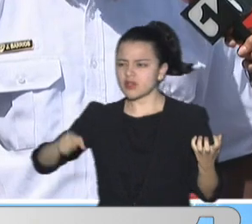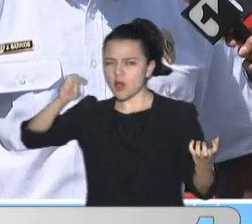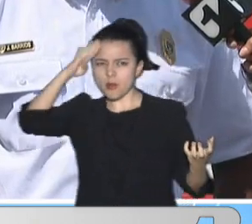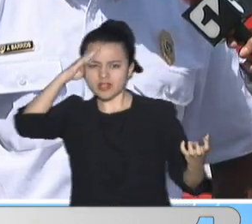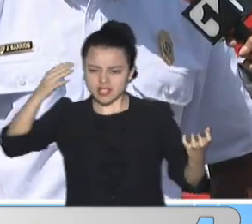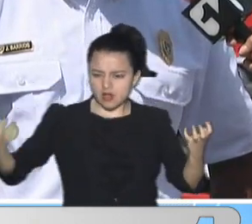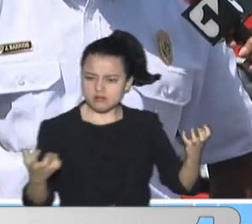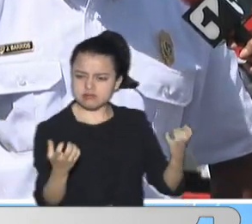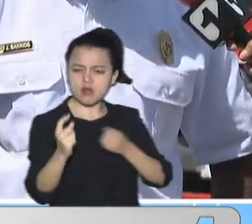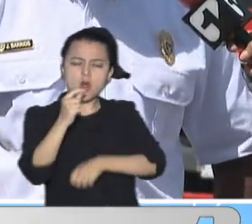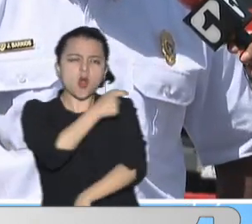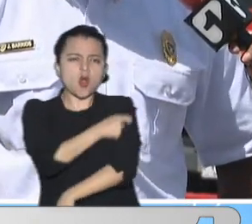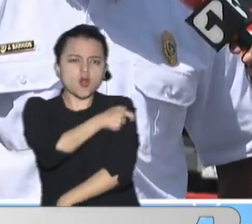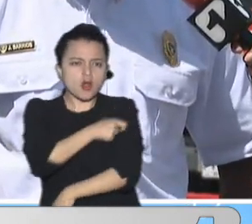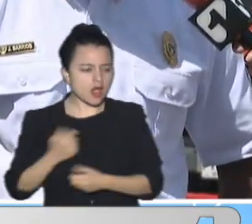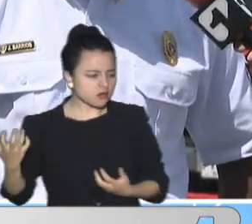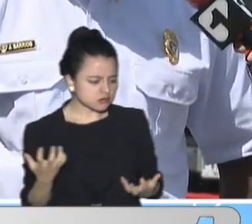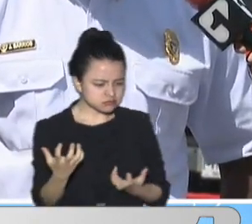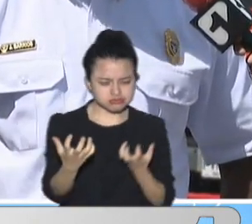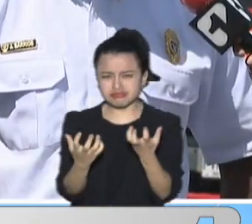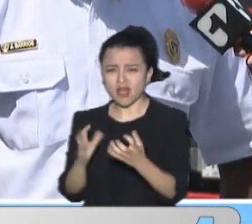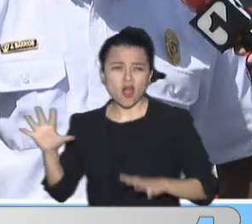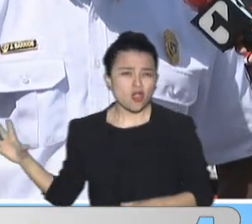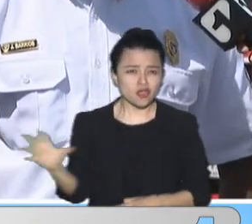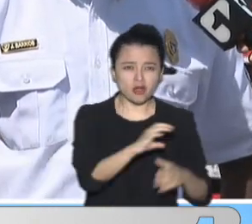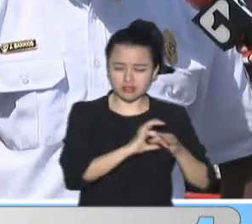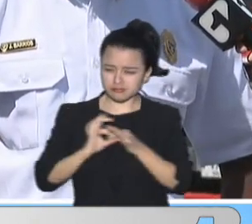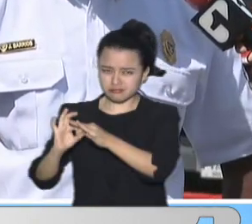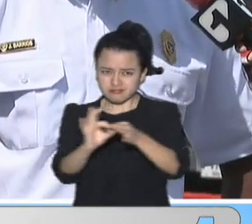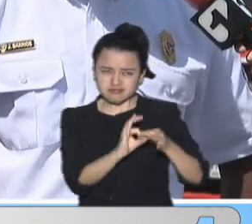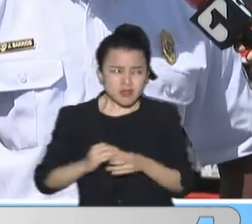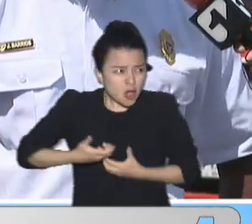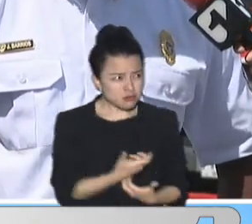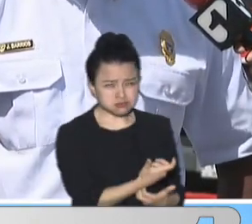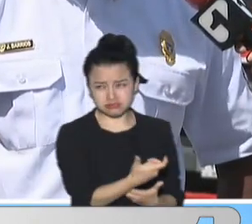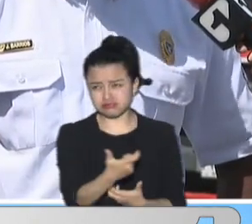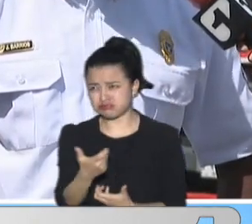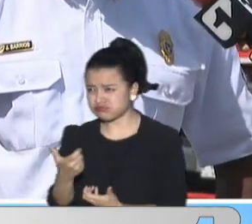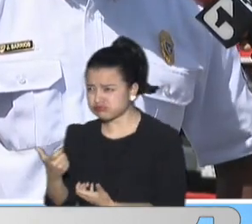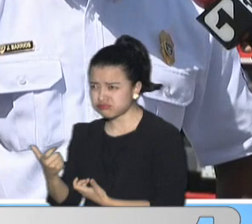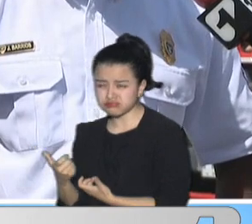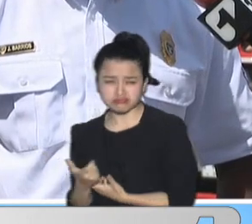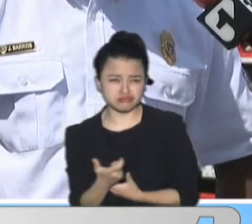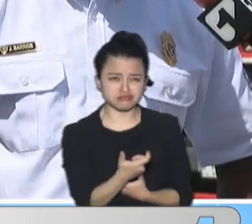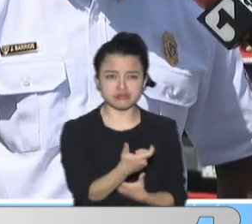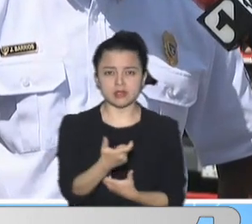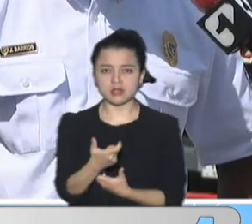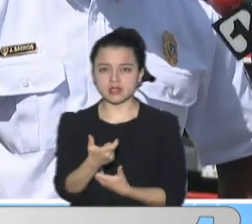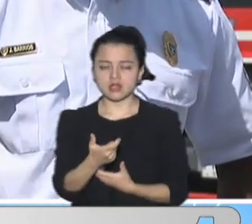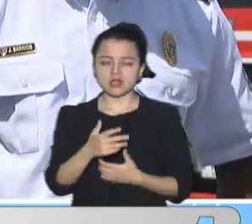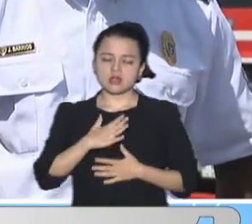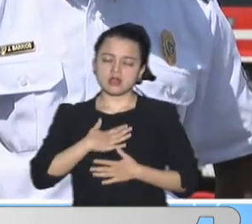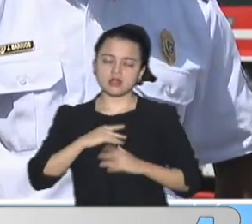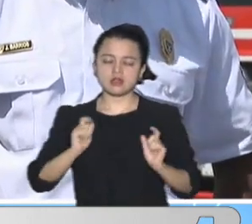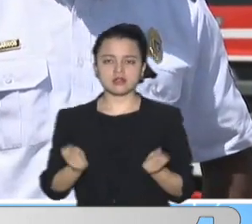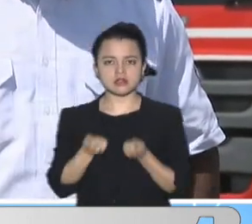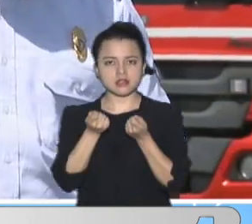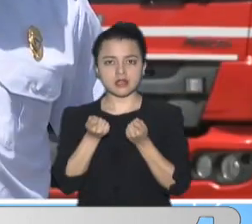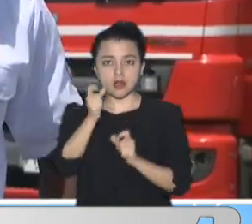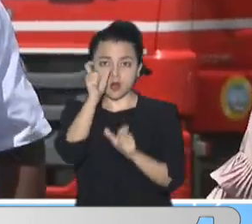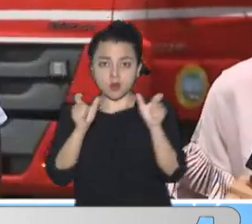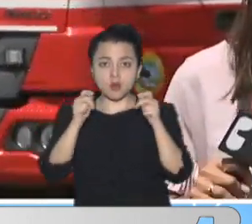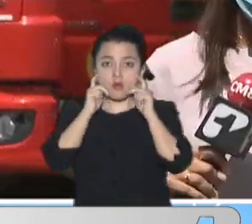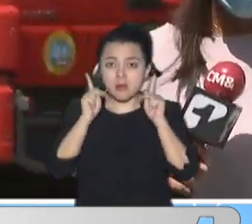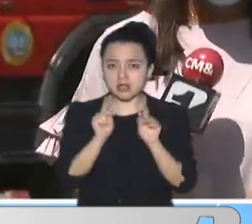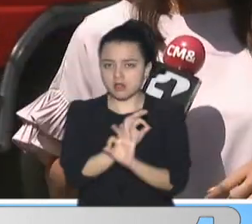Roja La Oficina de Gestión De Riesgo Entre todos Logramos controlar El incendio Hasta allí Y gracias a Dios No hubo personas lesionadas Muchísimas